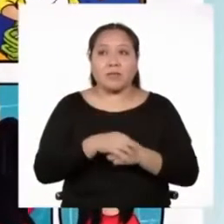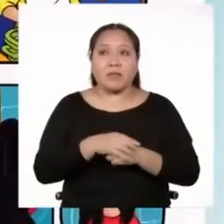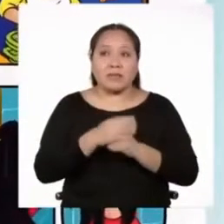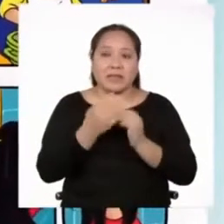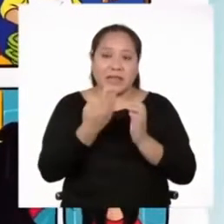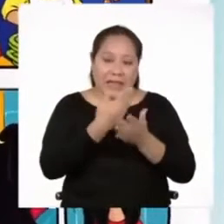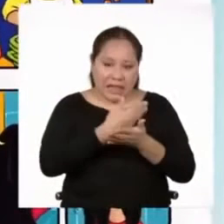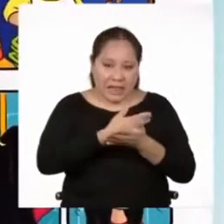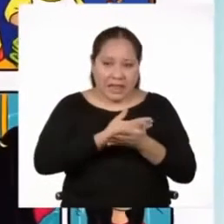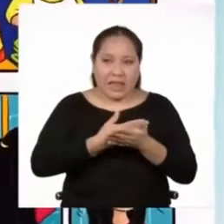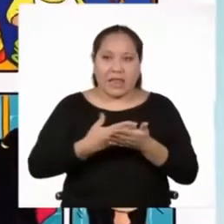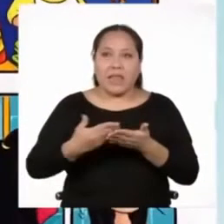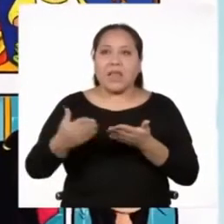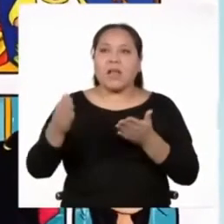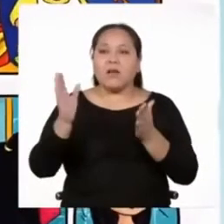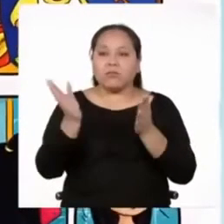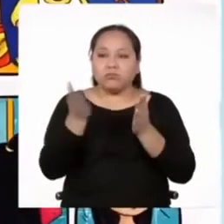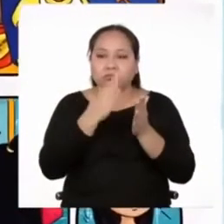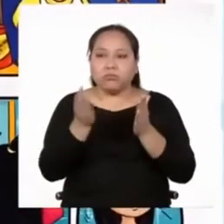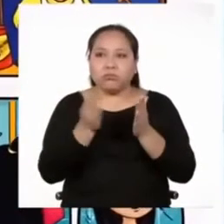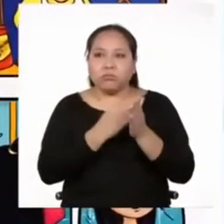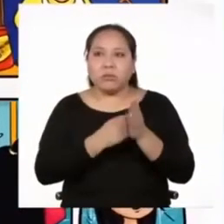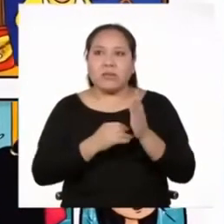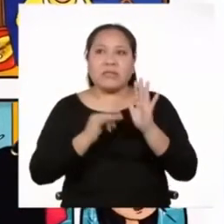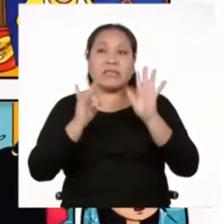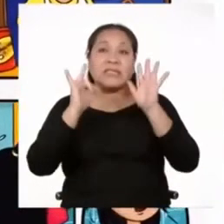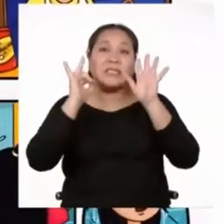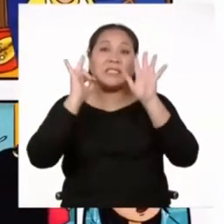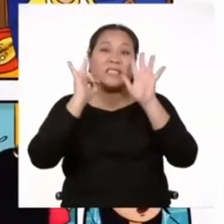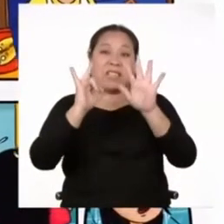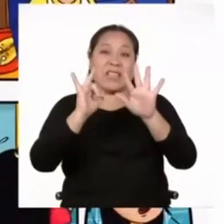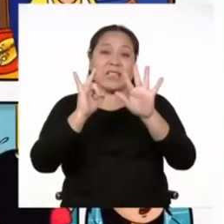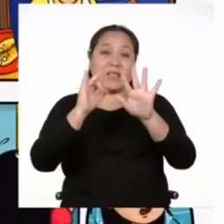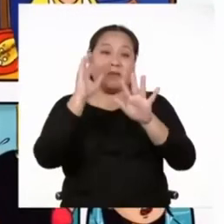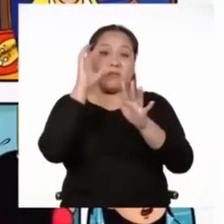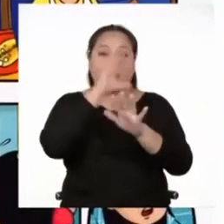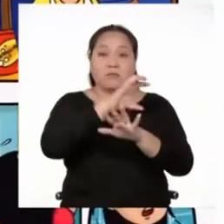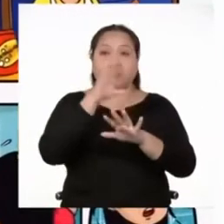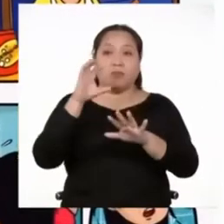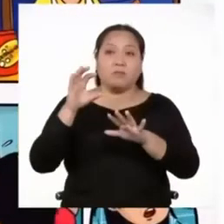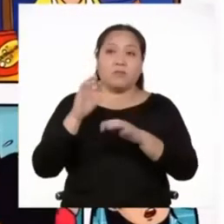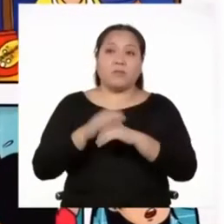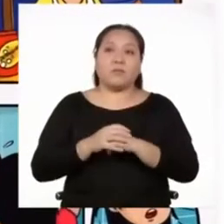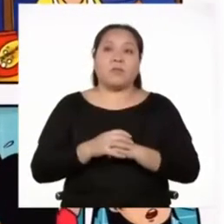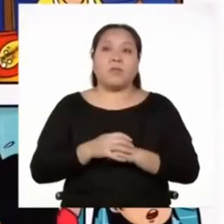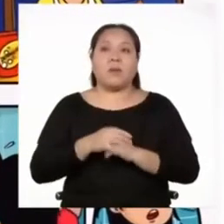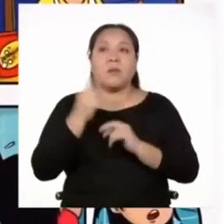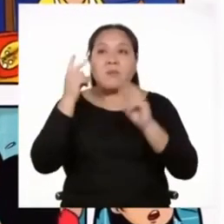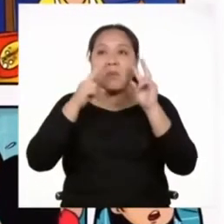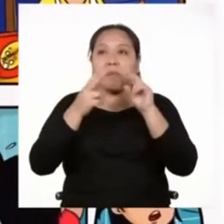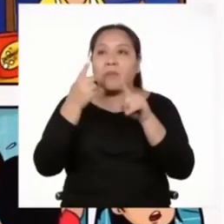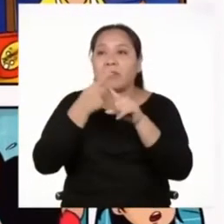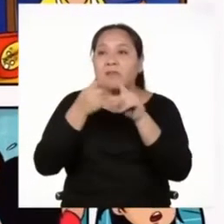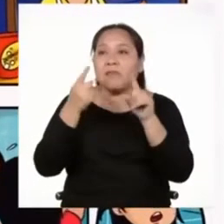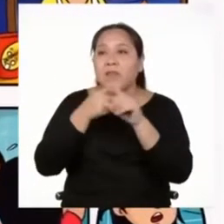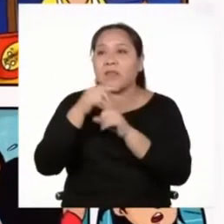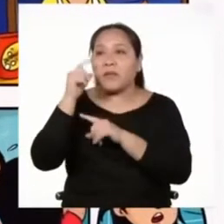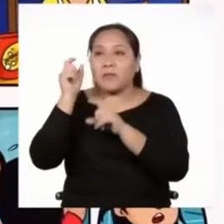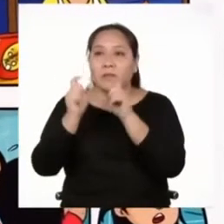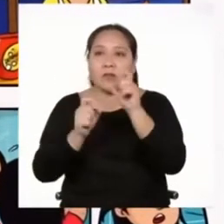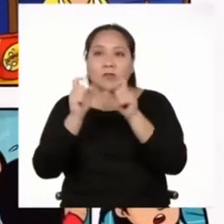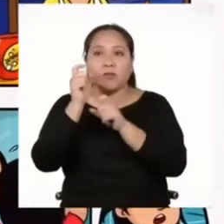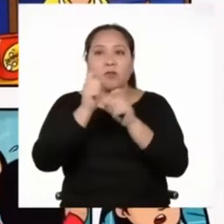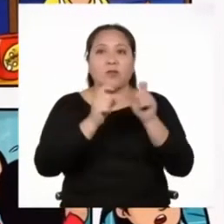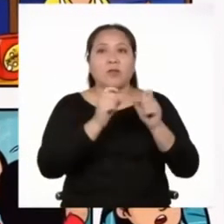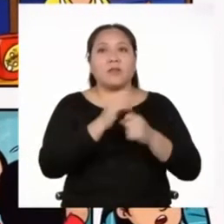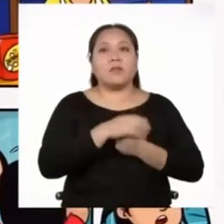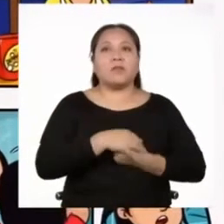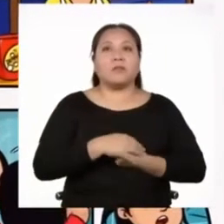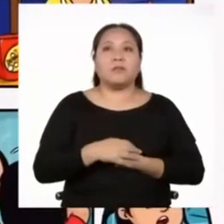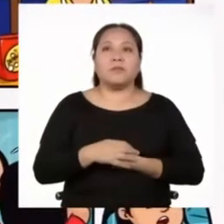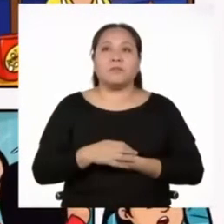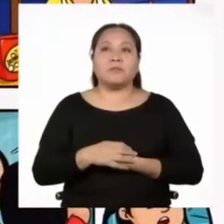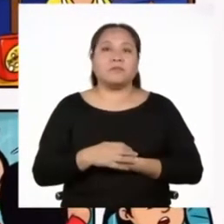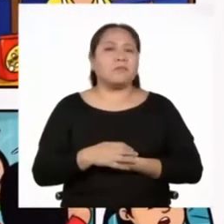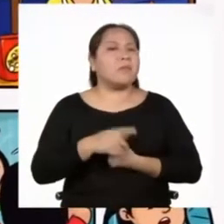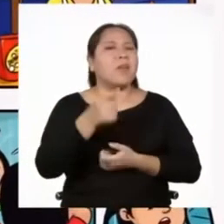extenso y se compone de siete escenas en las que observamos a distintos personajes. ¿Qué puedes